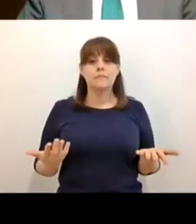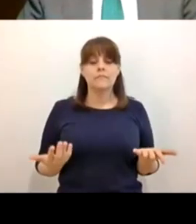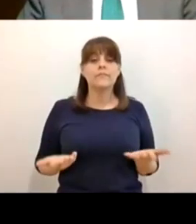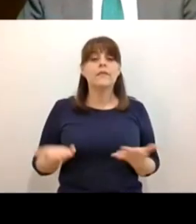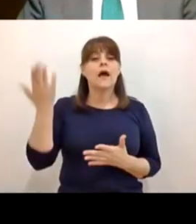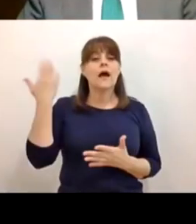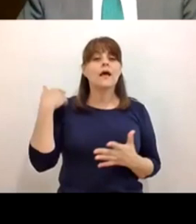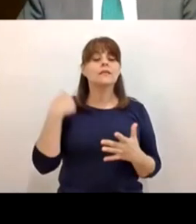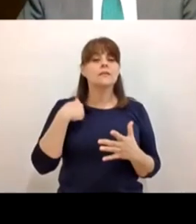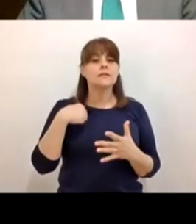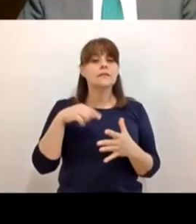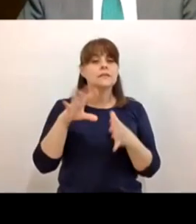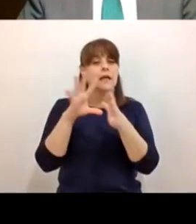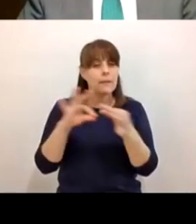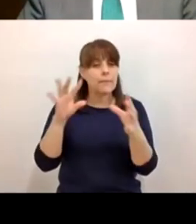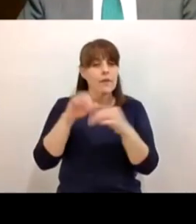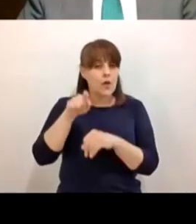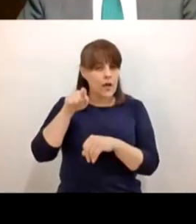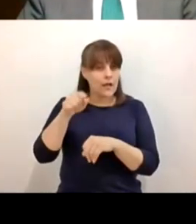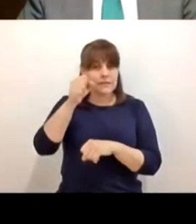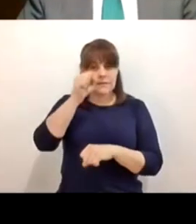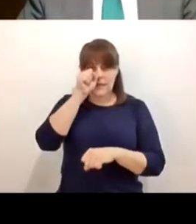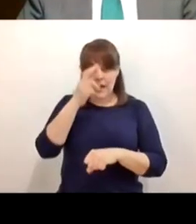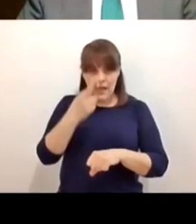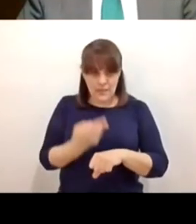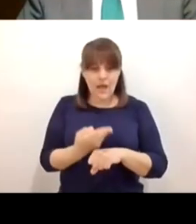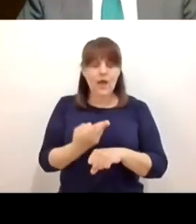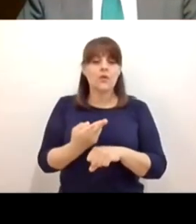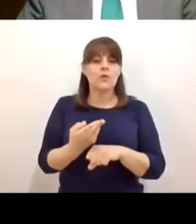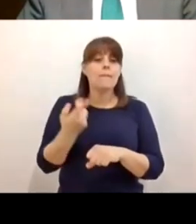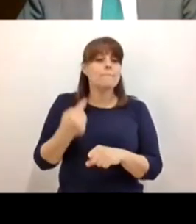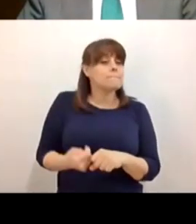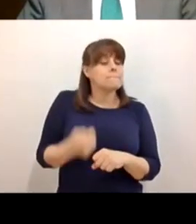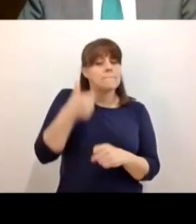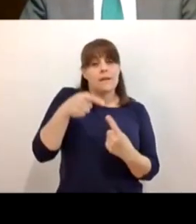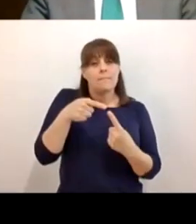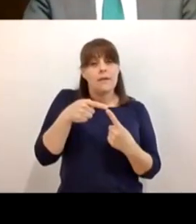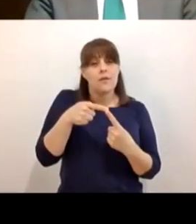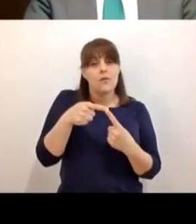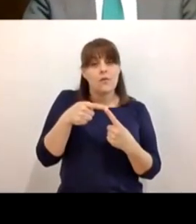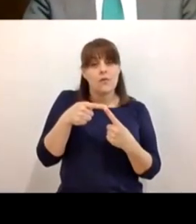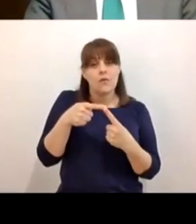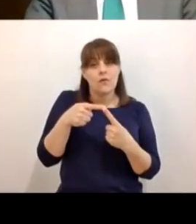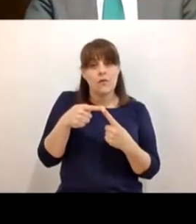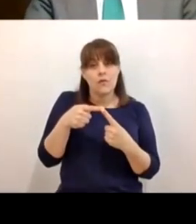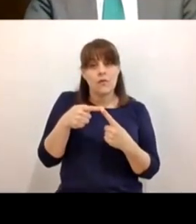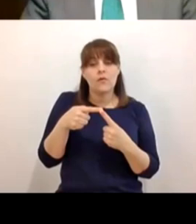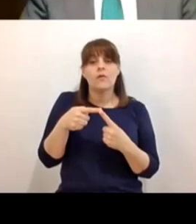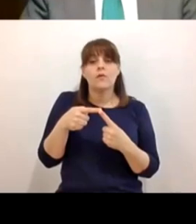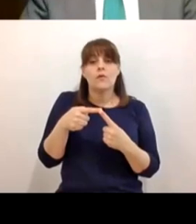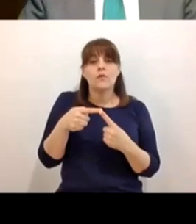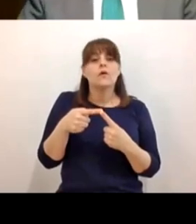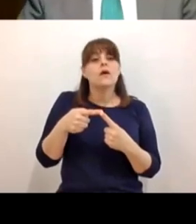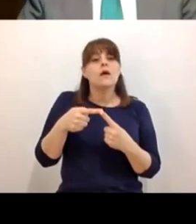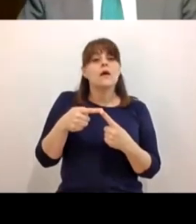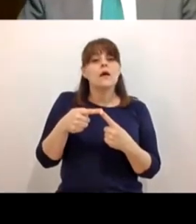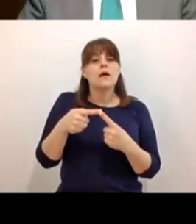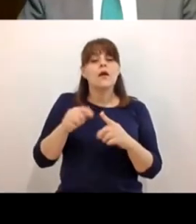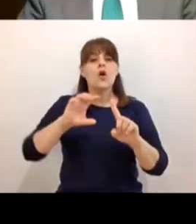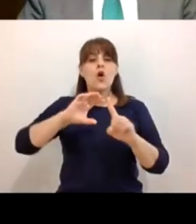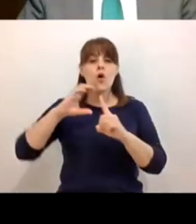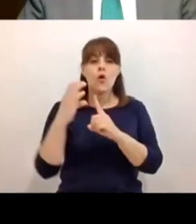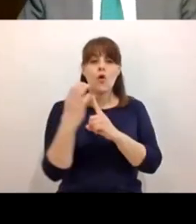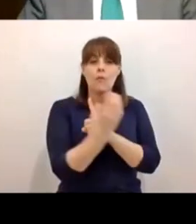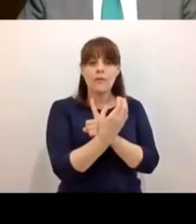mencionó también el secretario lo primero que tenemos que hacer es la instalación de los conceptos de los de los comités de